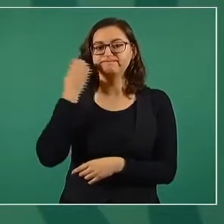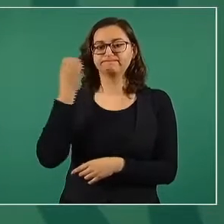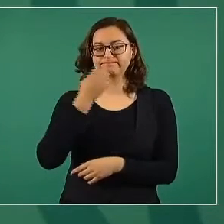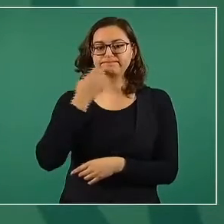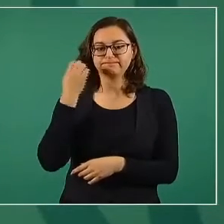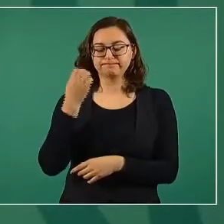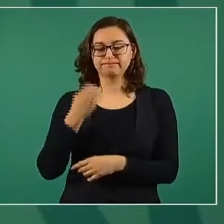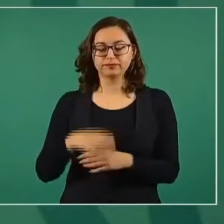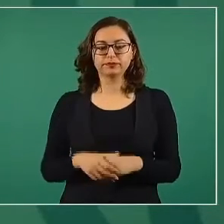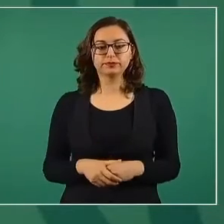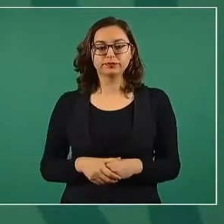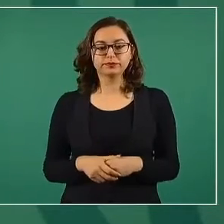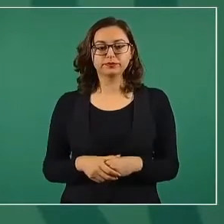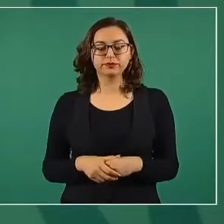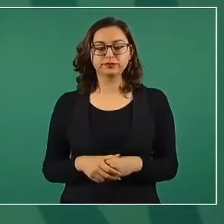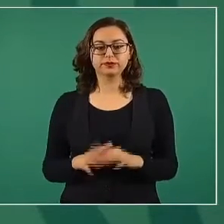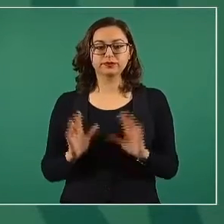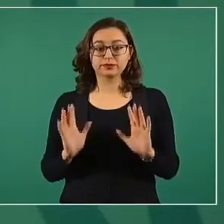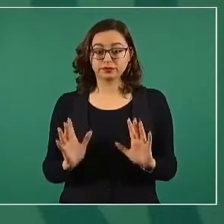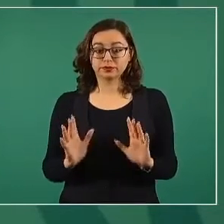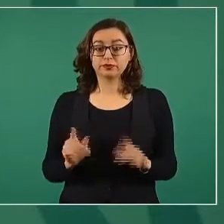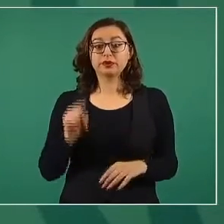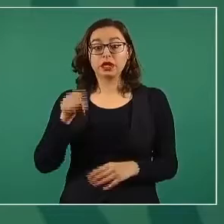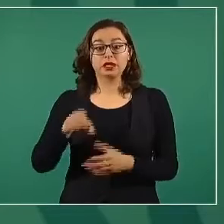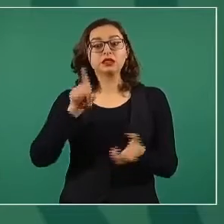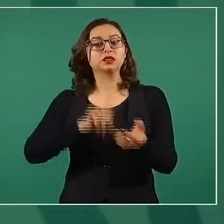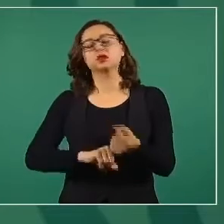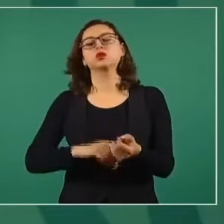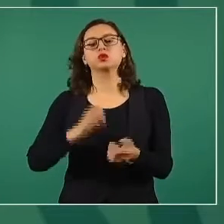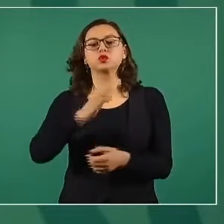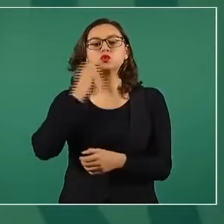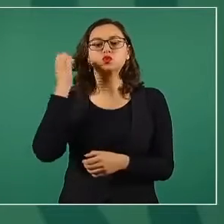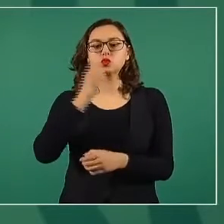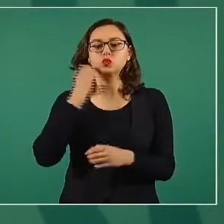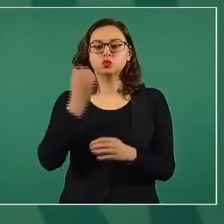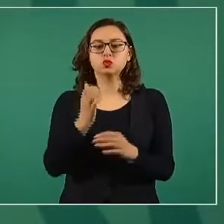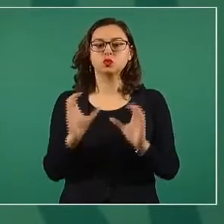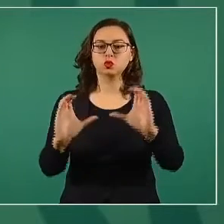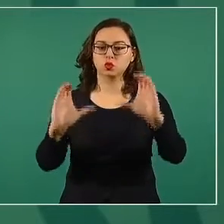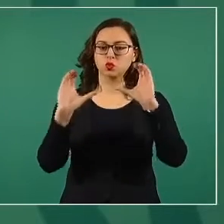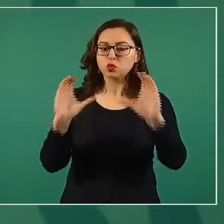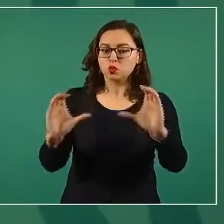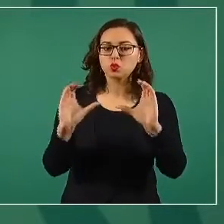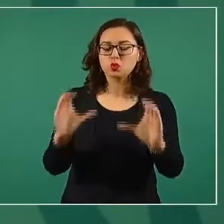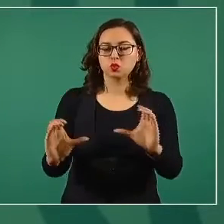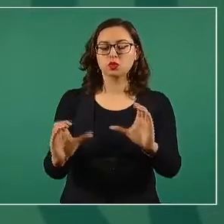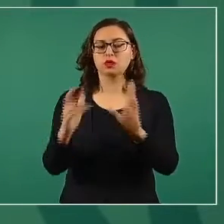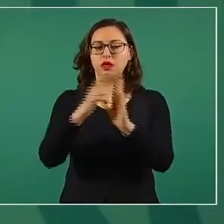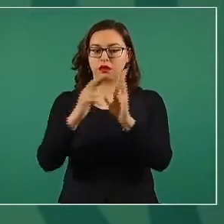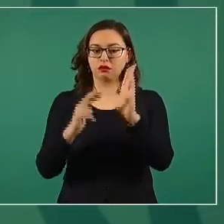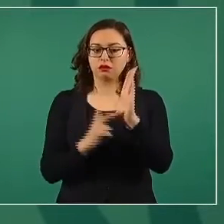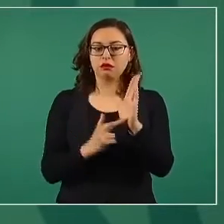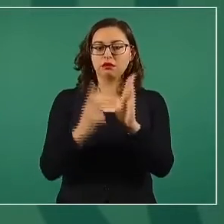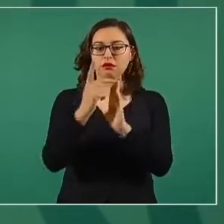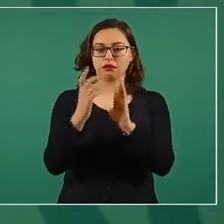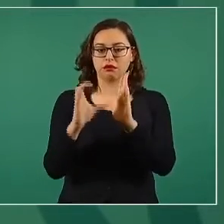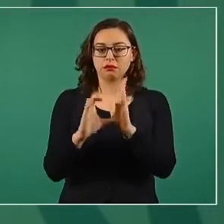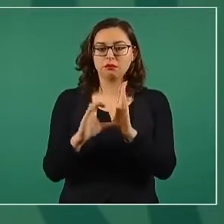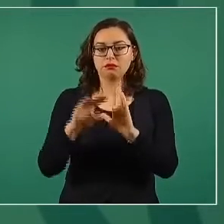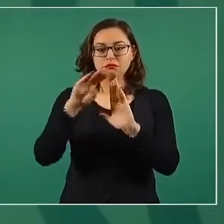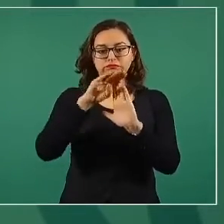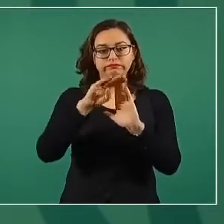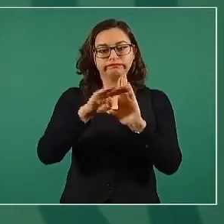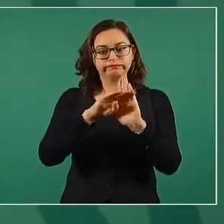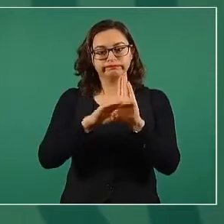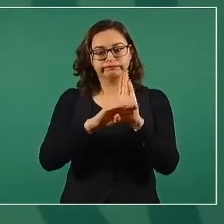Vamos a cuidar con protocolos sanitarios a las niñas,